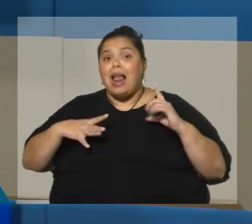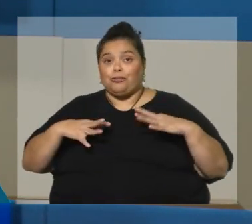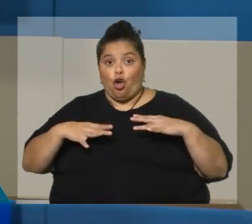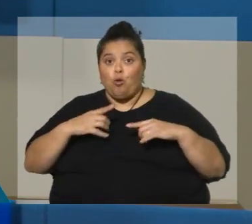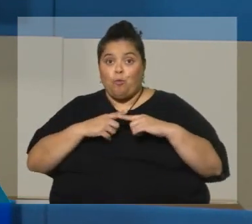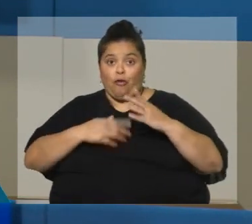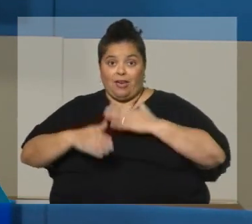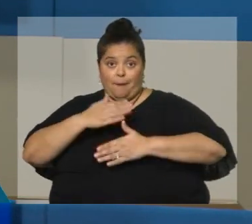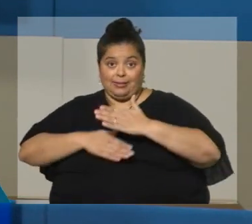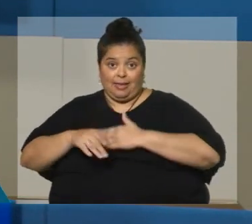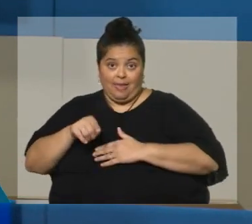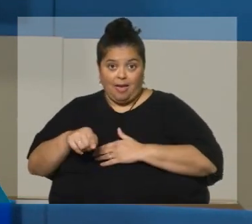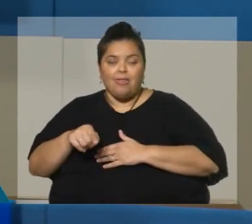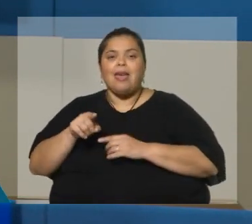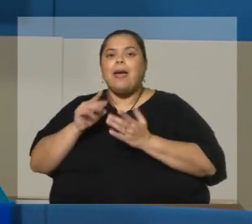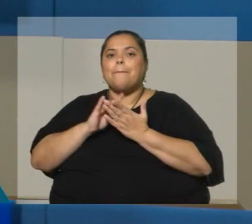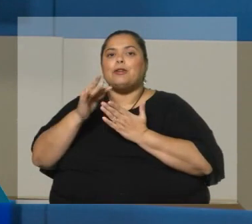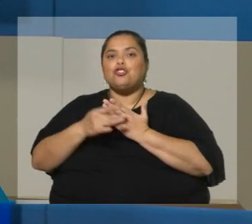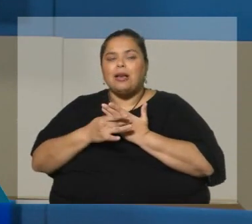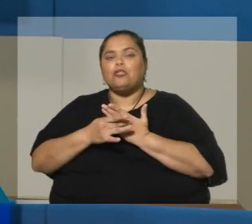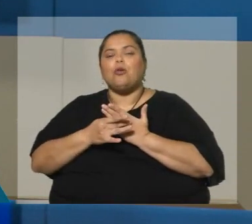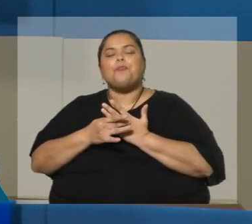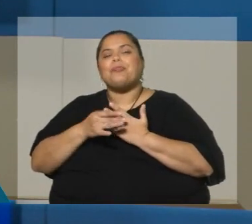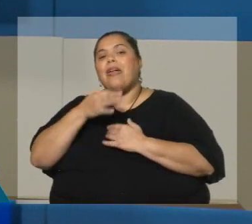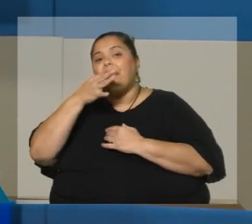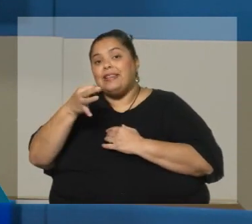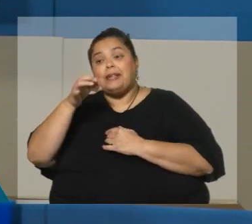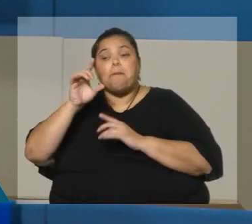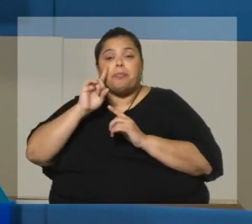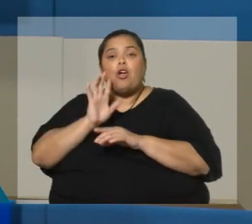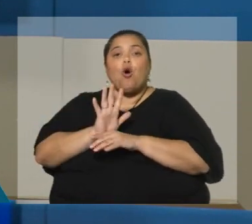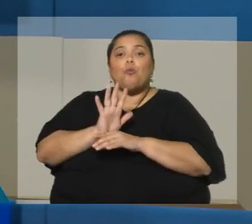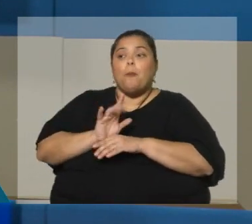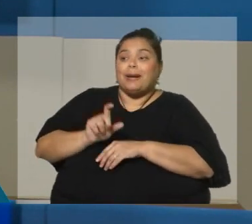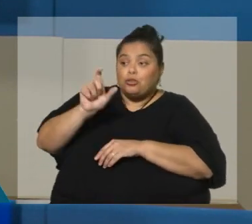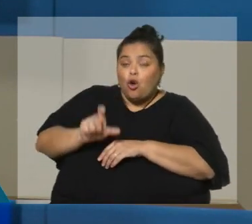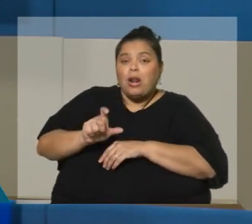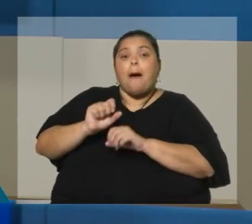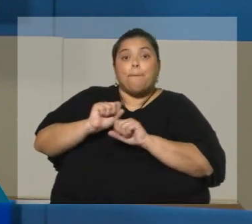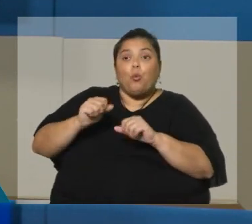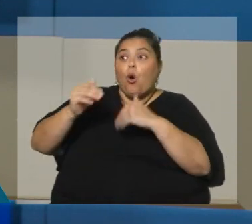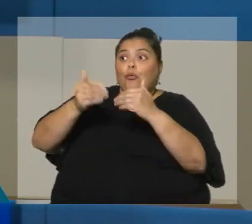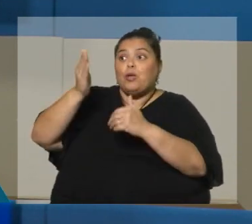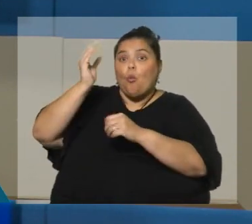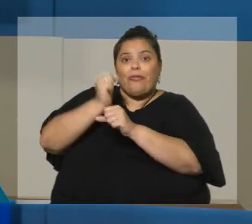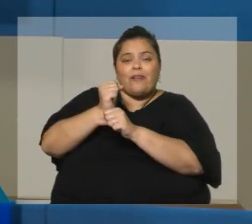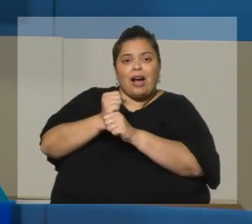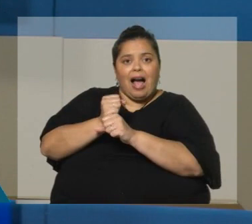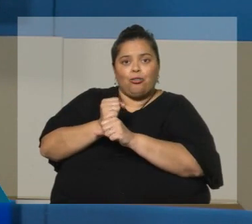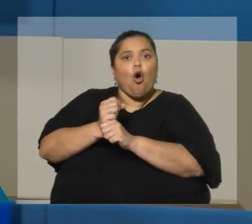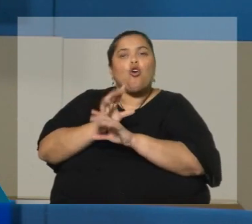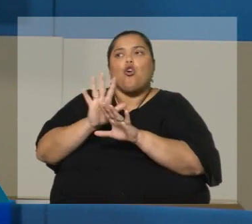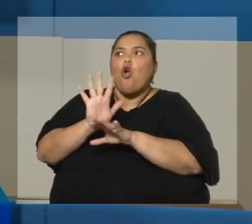el proyecto lo que hace es simular que la persona pudo seguir trabajando hasta que configura la causal. Hace de cuenta que no se